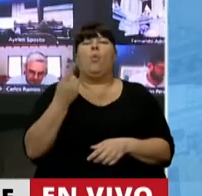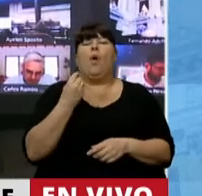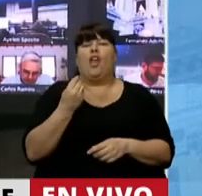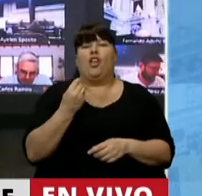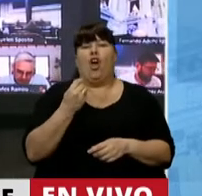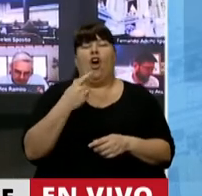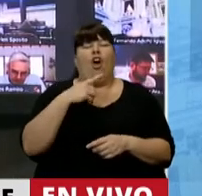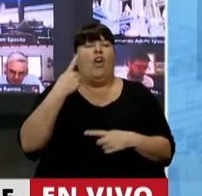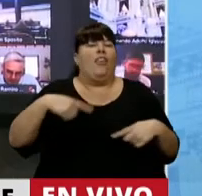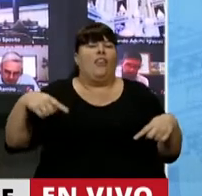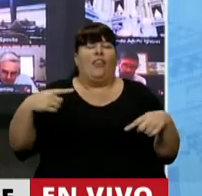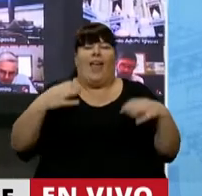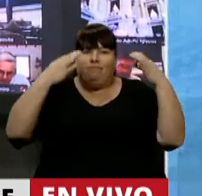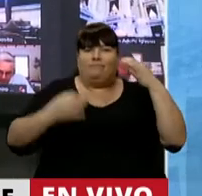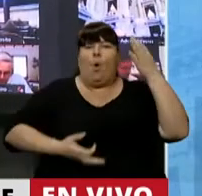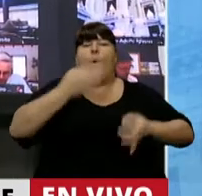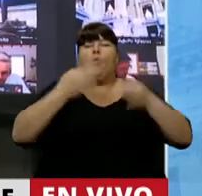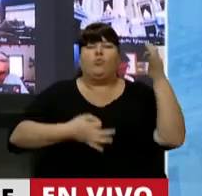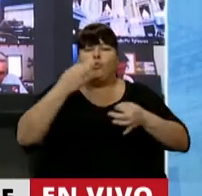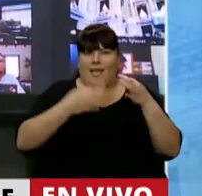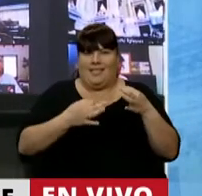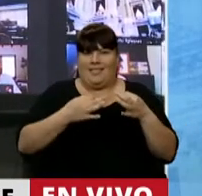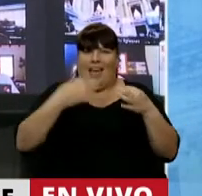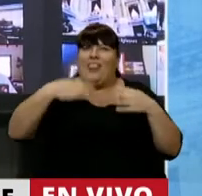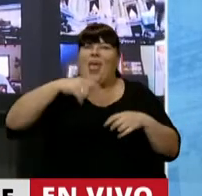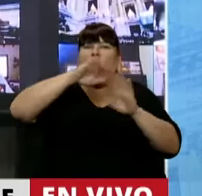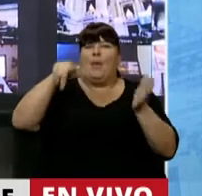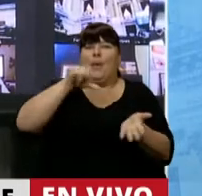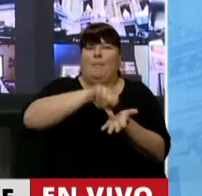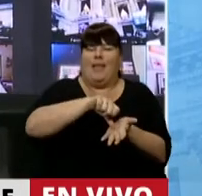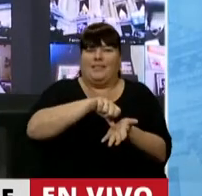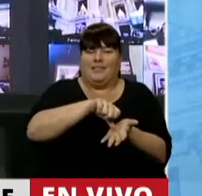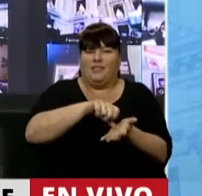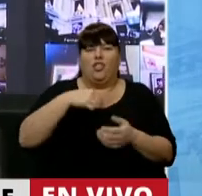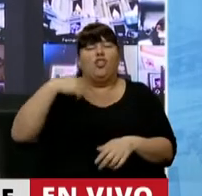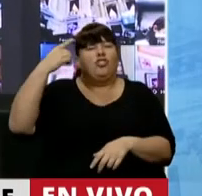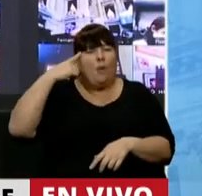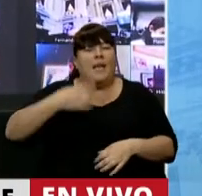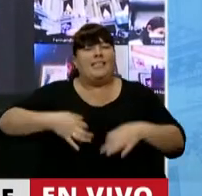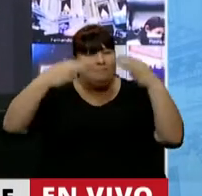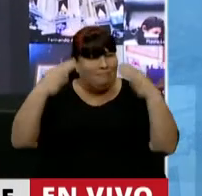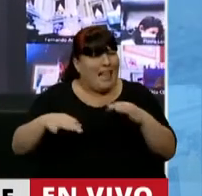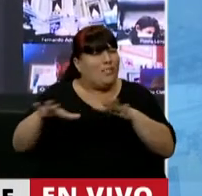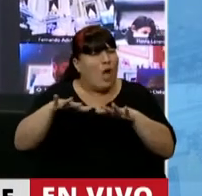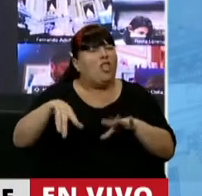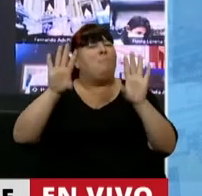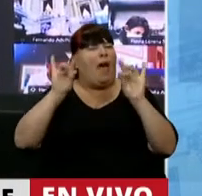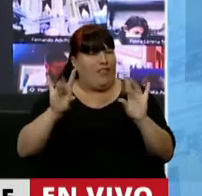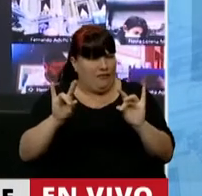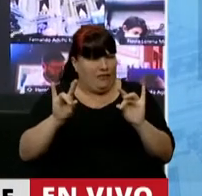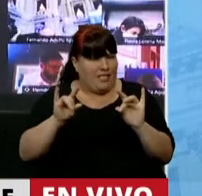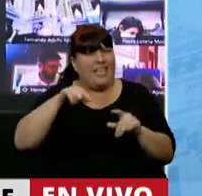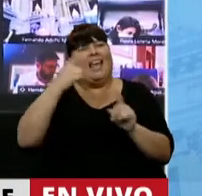los principios de estricta justicia que también tiene que haber en un país. Yo creo que la realidad es mucho más compleja